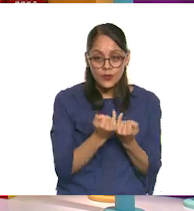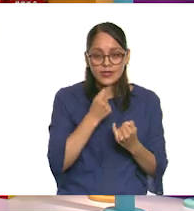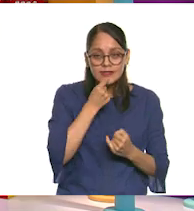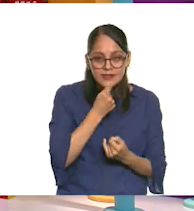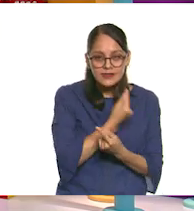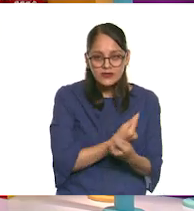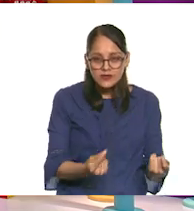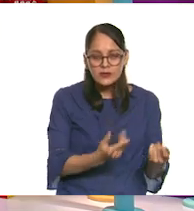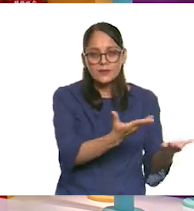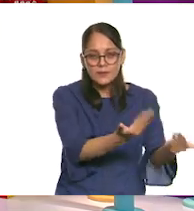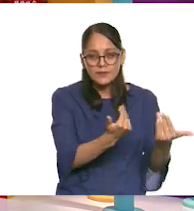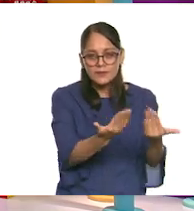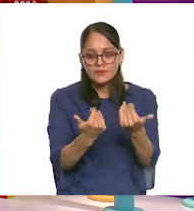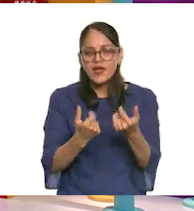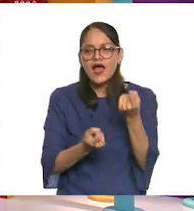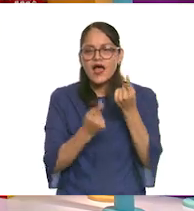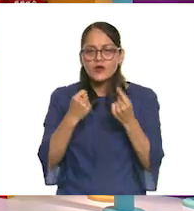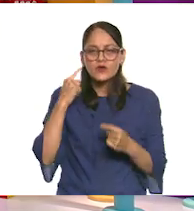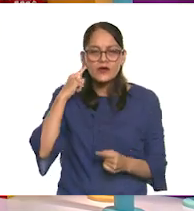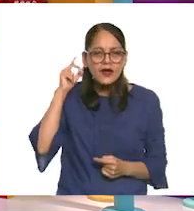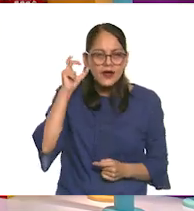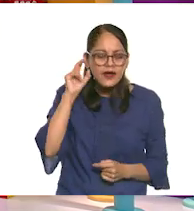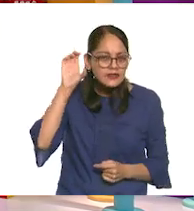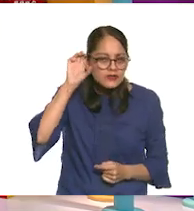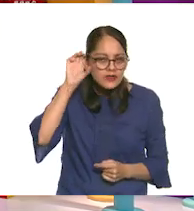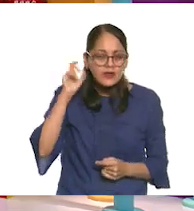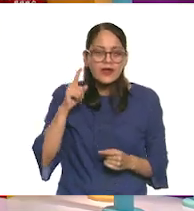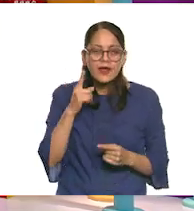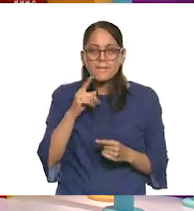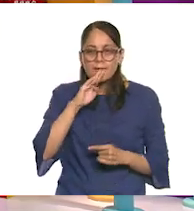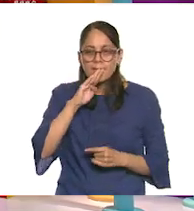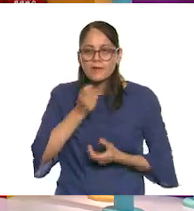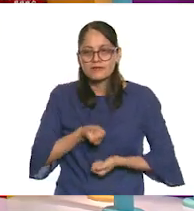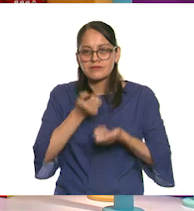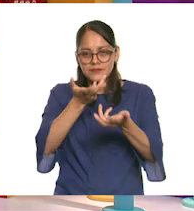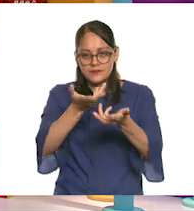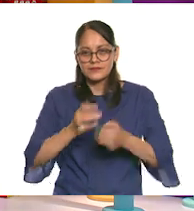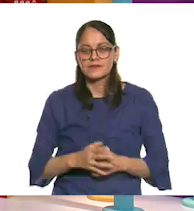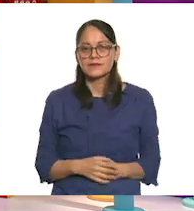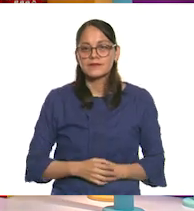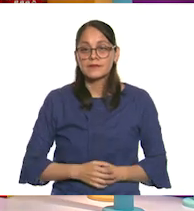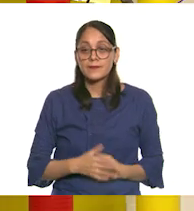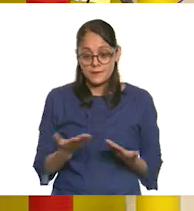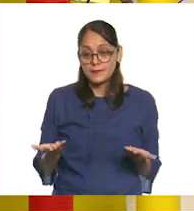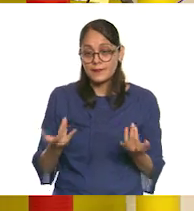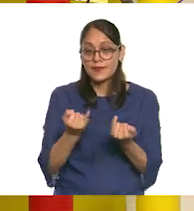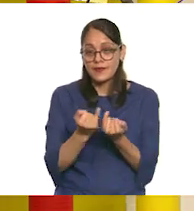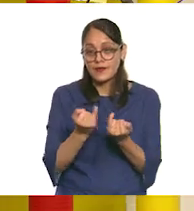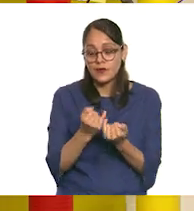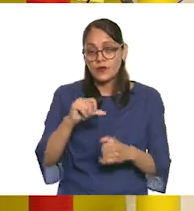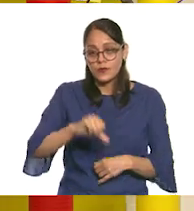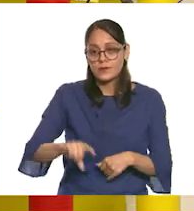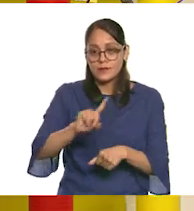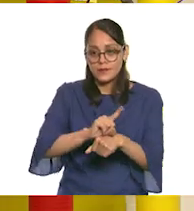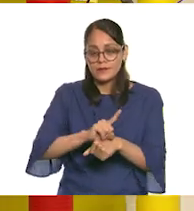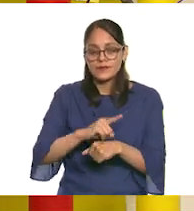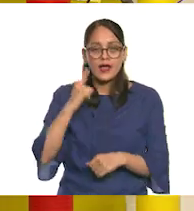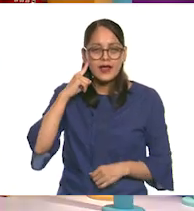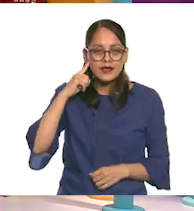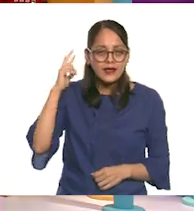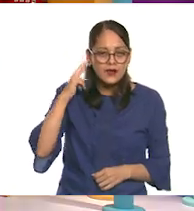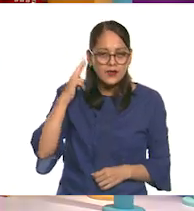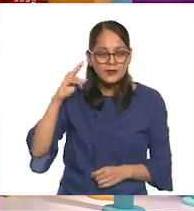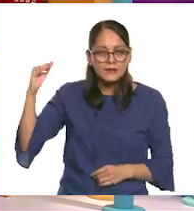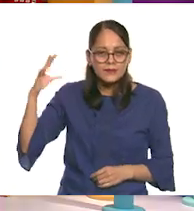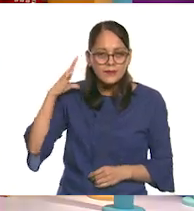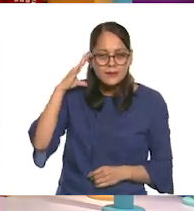compartieran por audio algunas frases que les quisieran dedicar a sus mamás. Y así vamos a tener el elemento sonoro que también